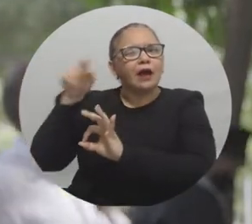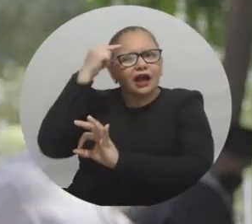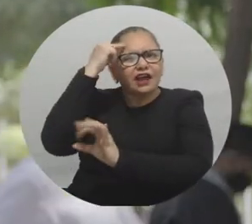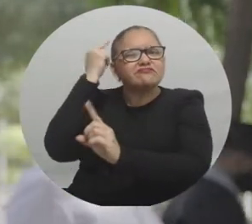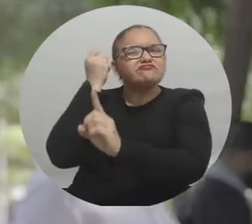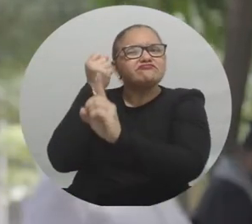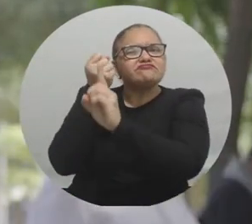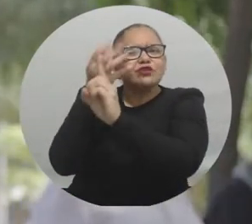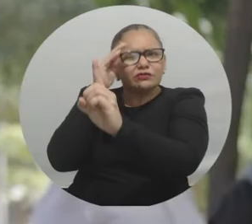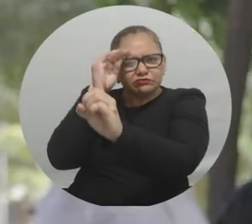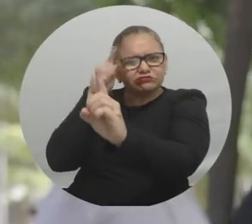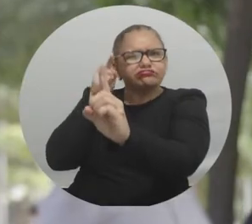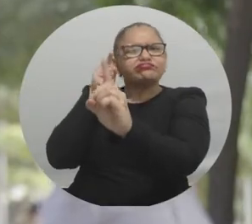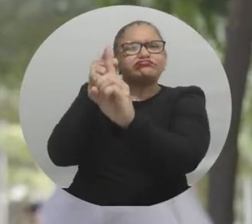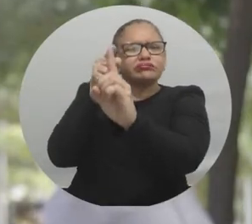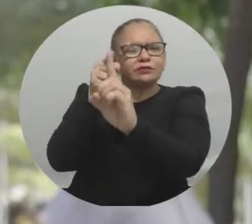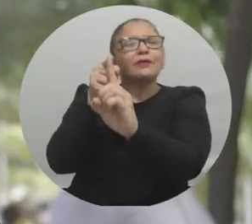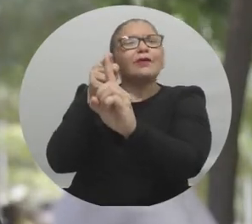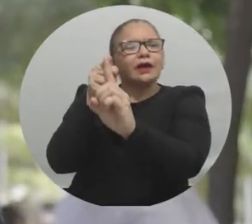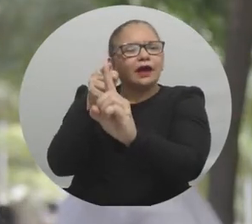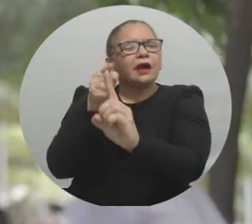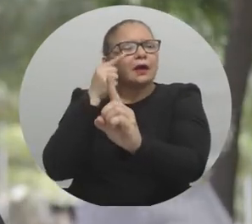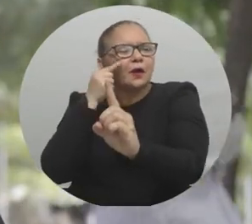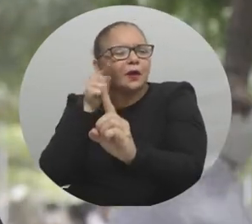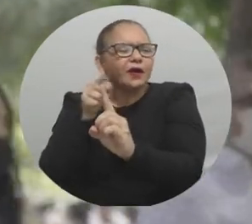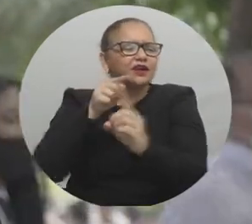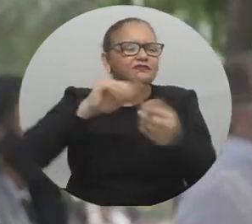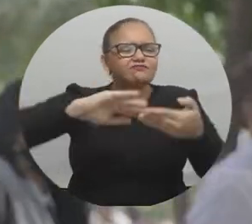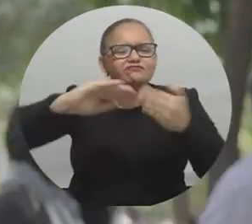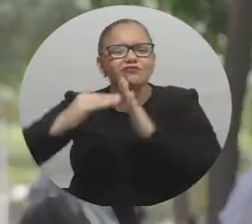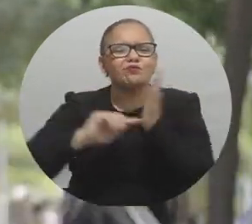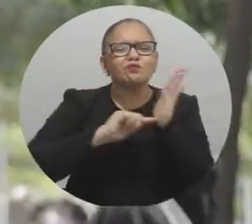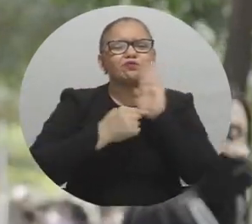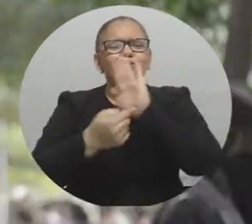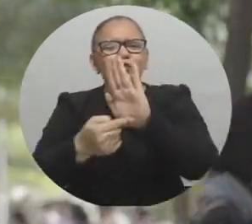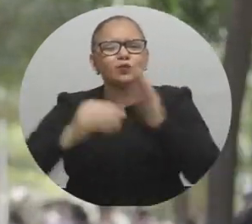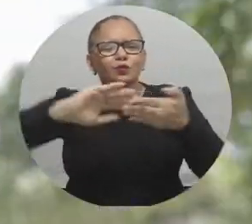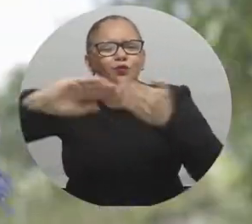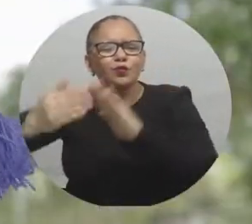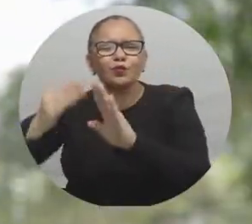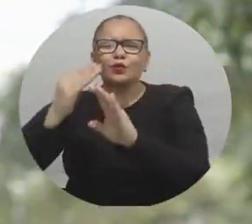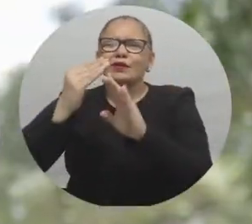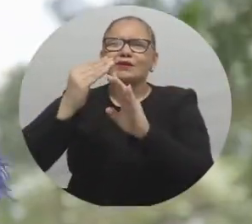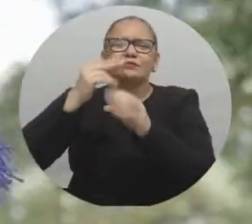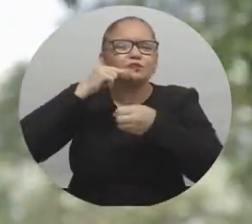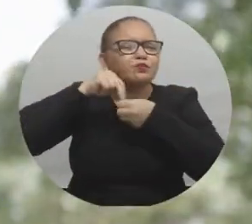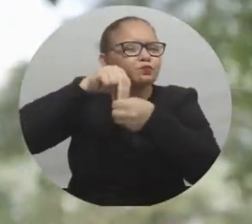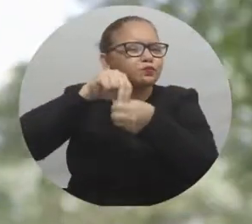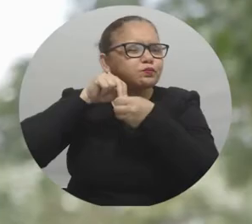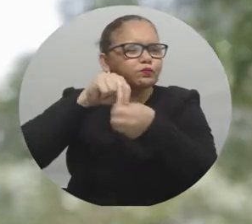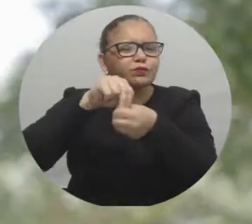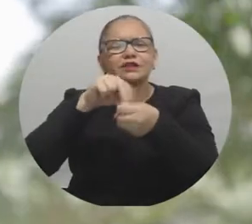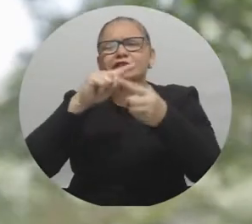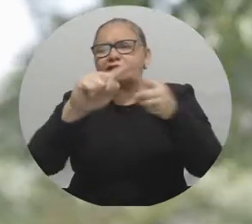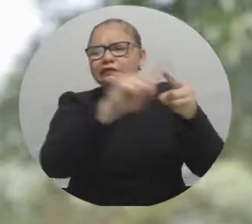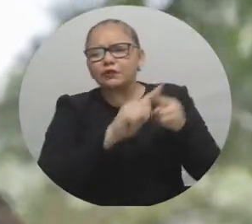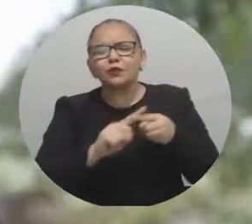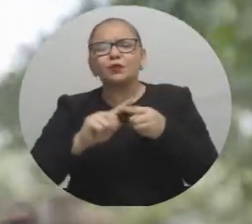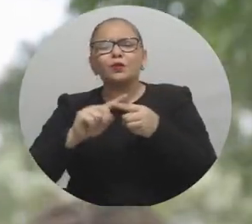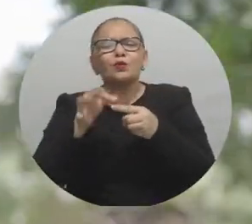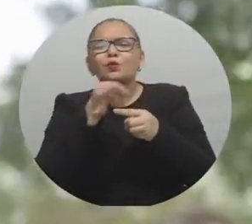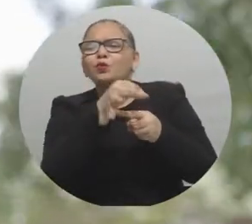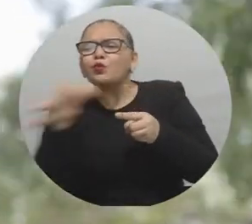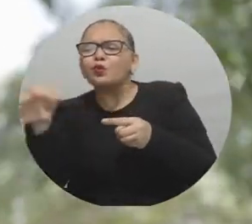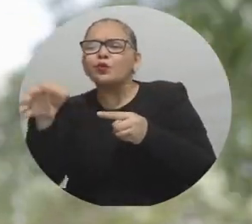ruta donde debe trabajar, visibilizar los pueblos indígenas, visibilizar todos aquellos